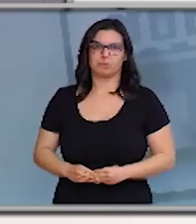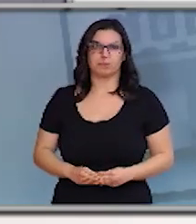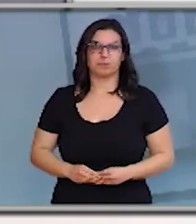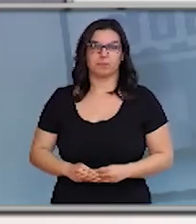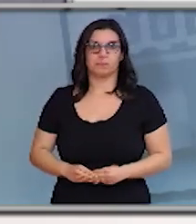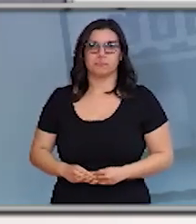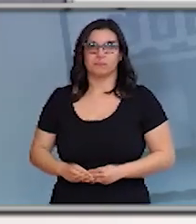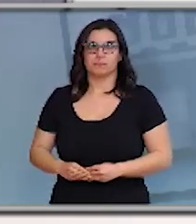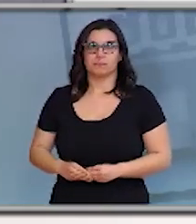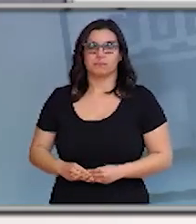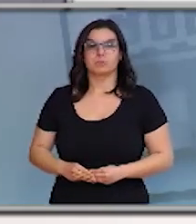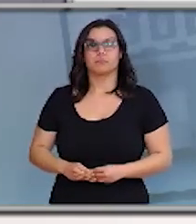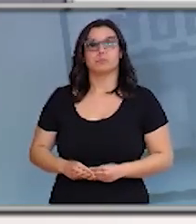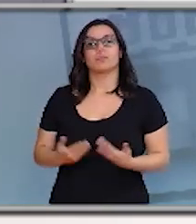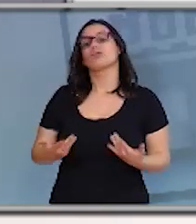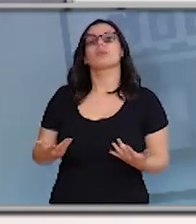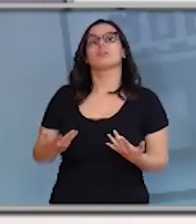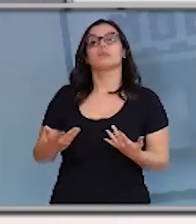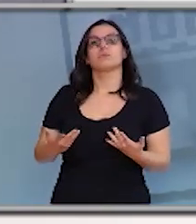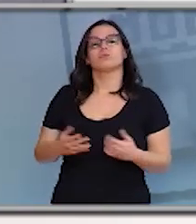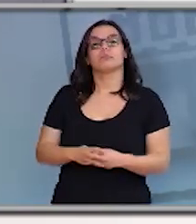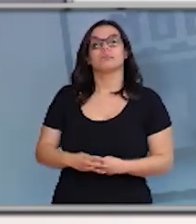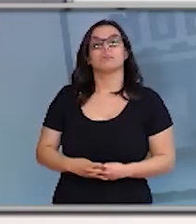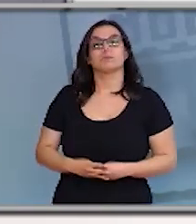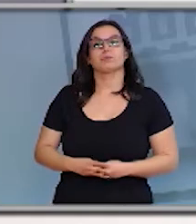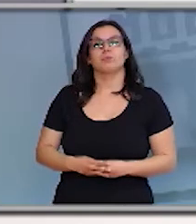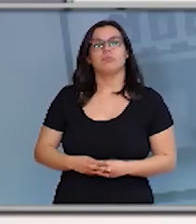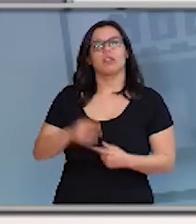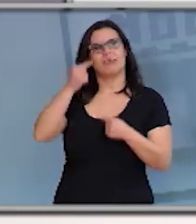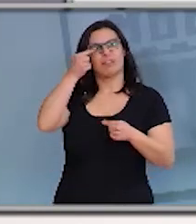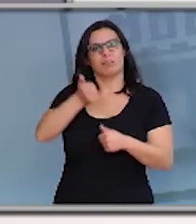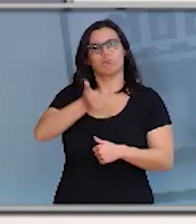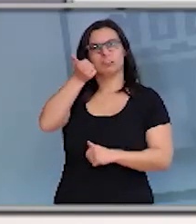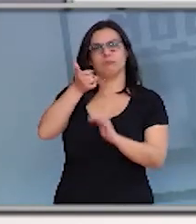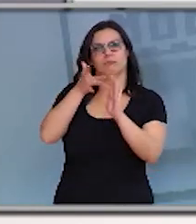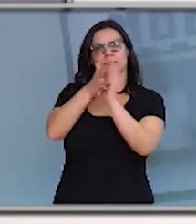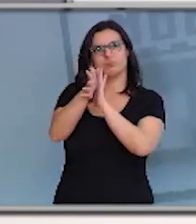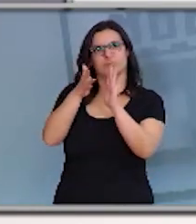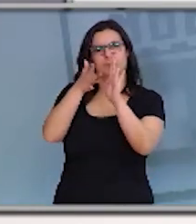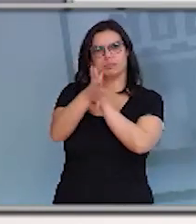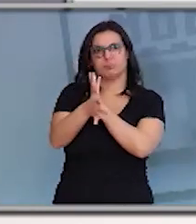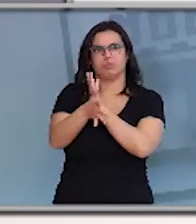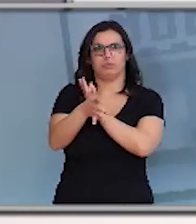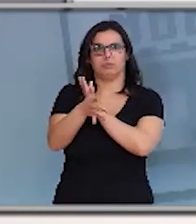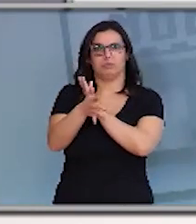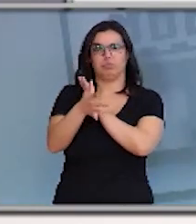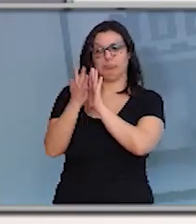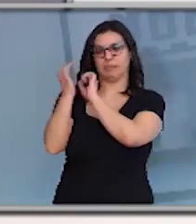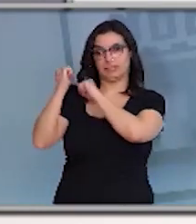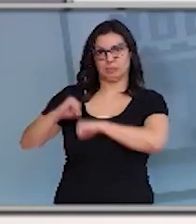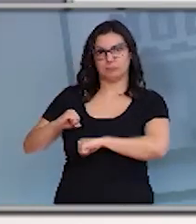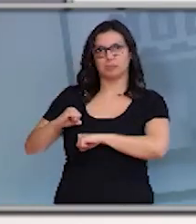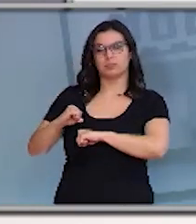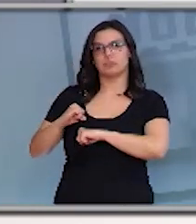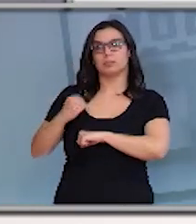línea, les detallará con maior precisión o anuncio que hemos tomado de